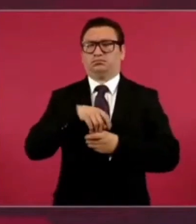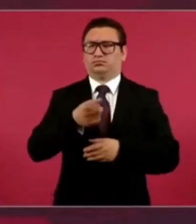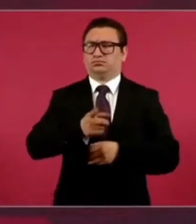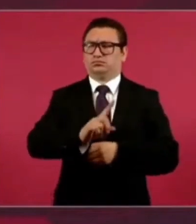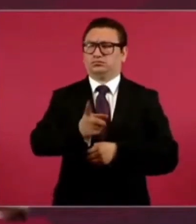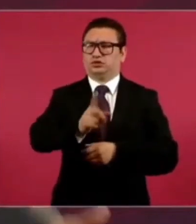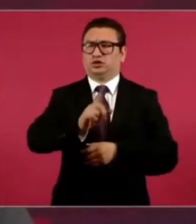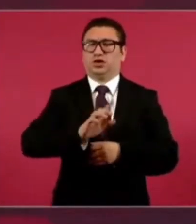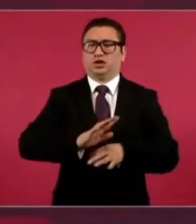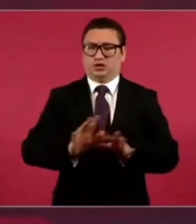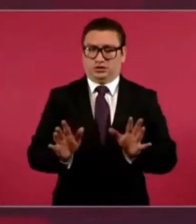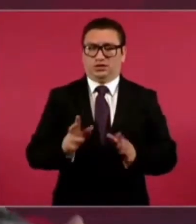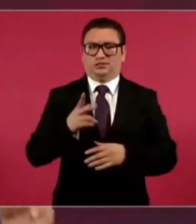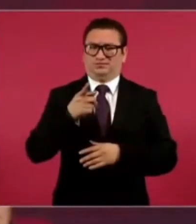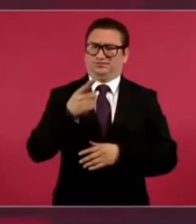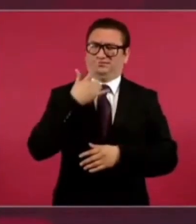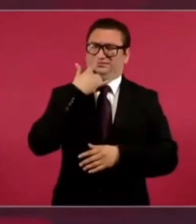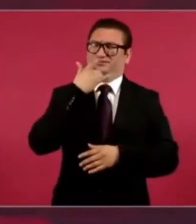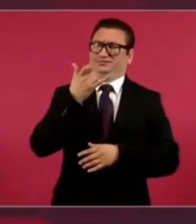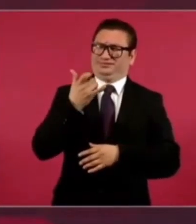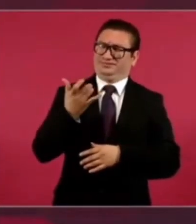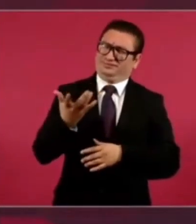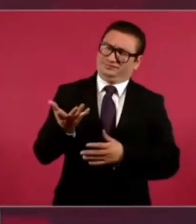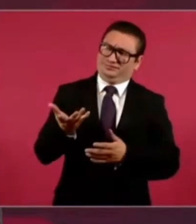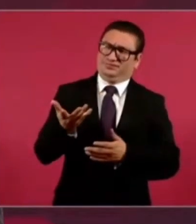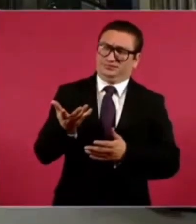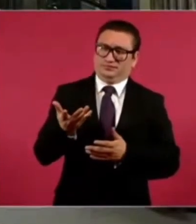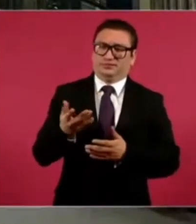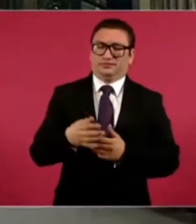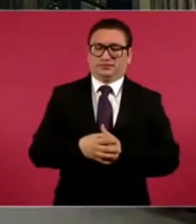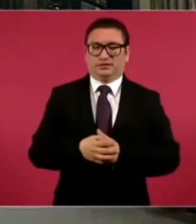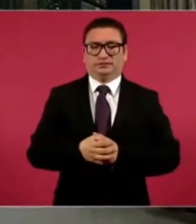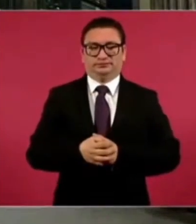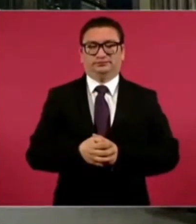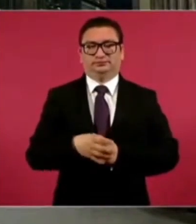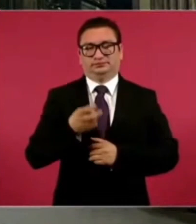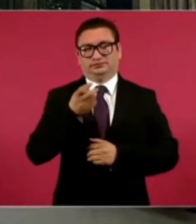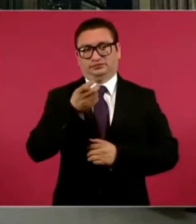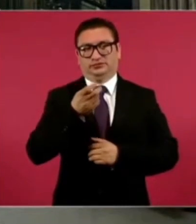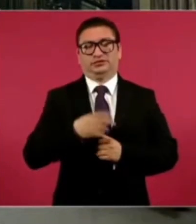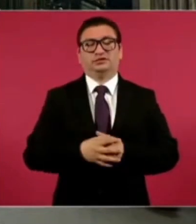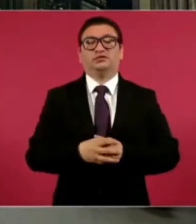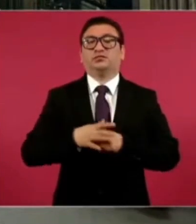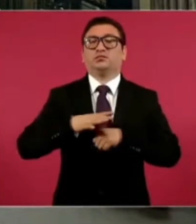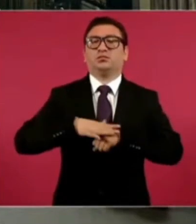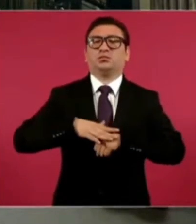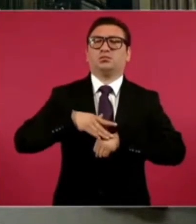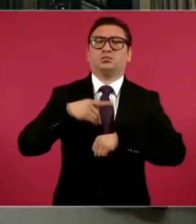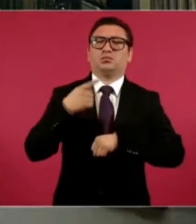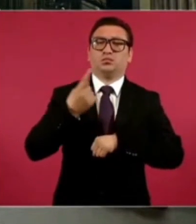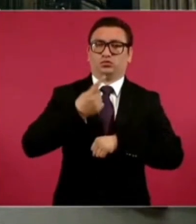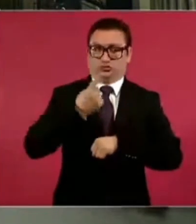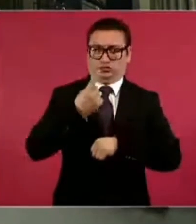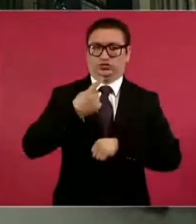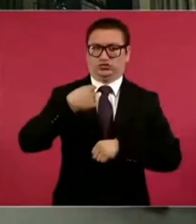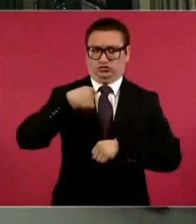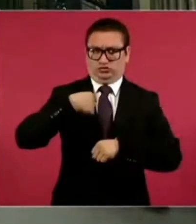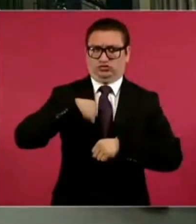Por eso me llama la atención, porque yo voy